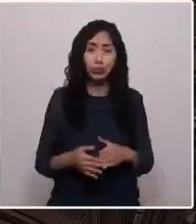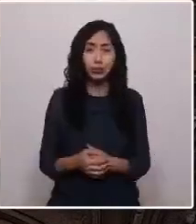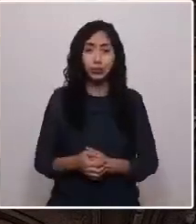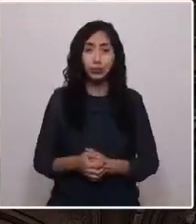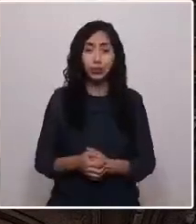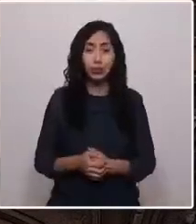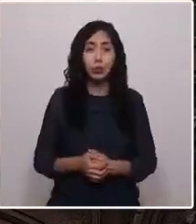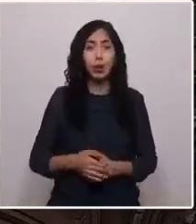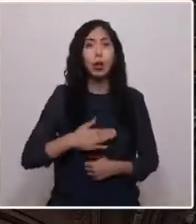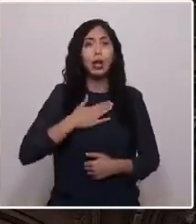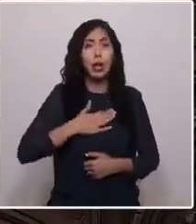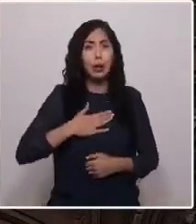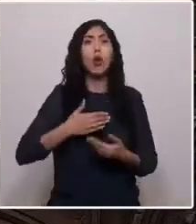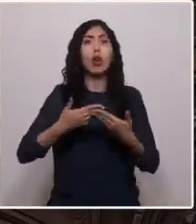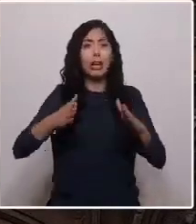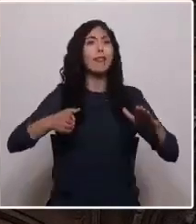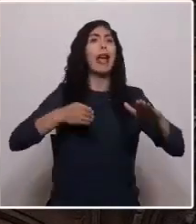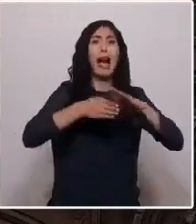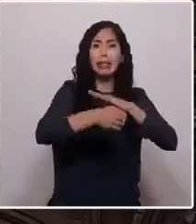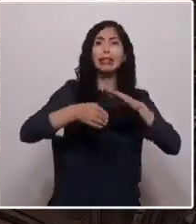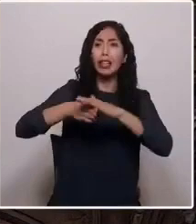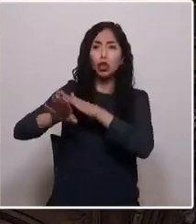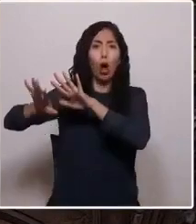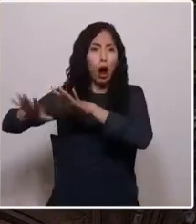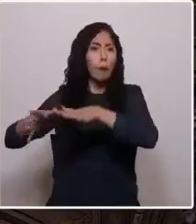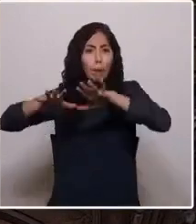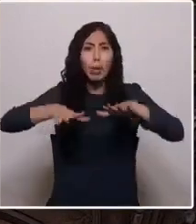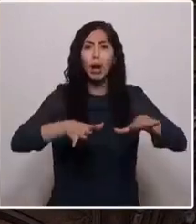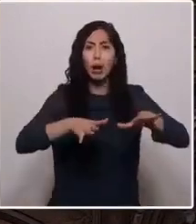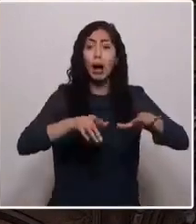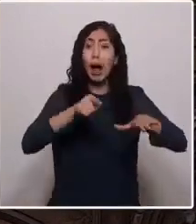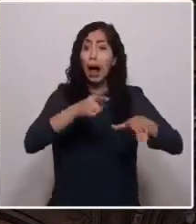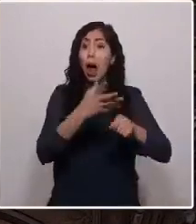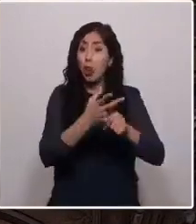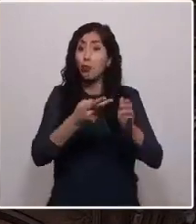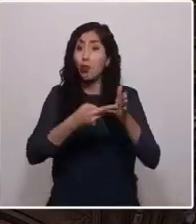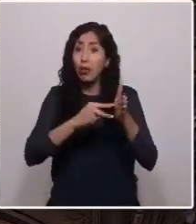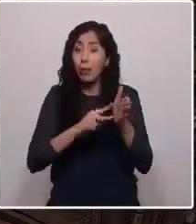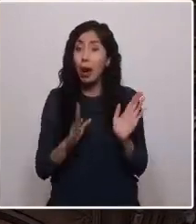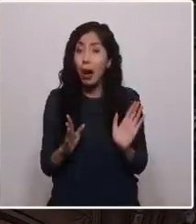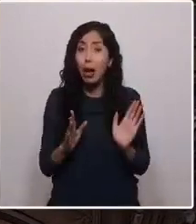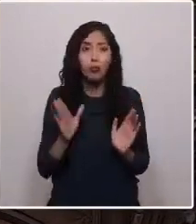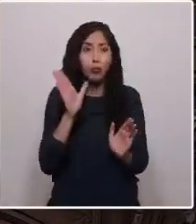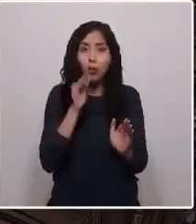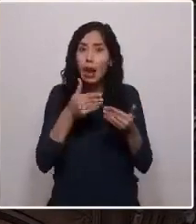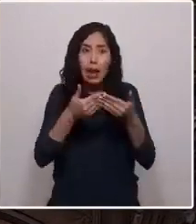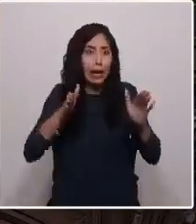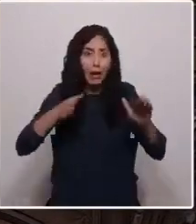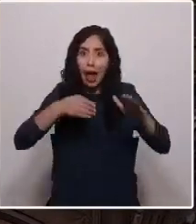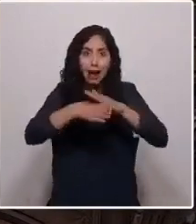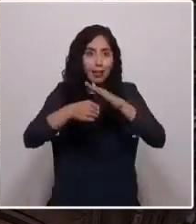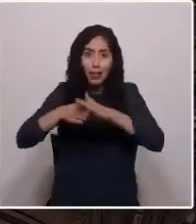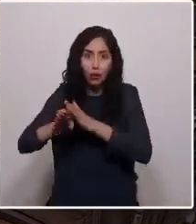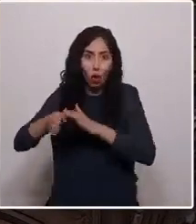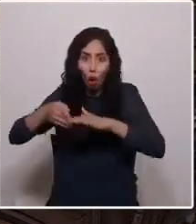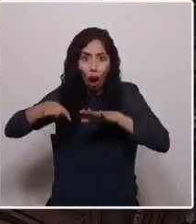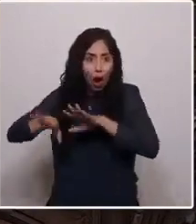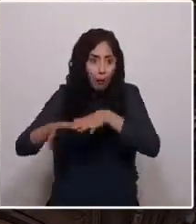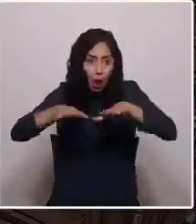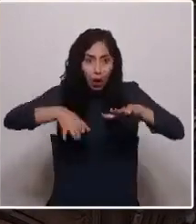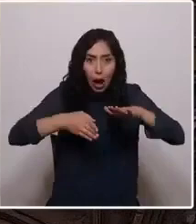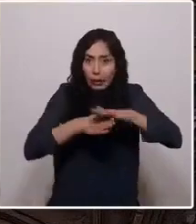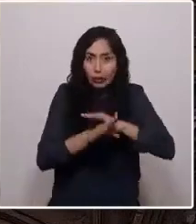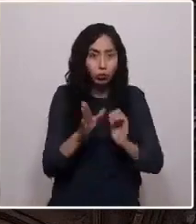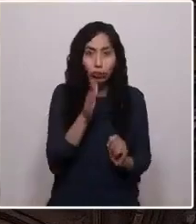Queremos libre acceso al borde costero, que también tenemos un problema. No tenemos libre acceso al borde costero. Hoy día